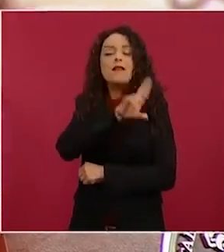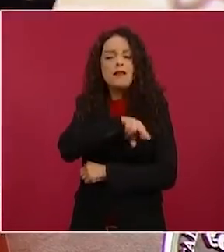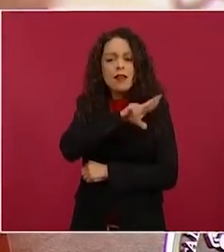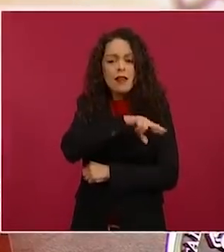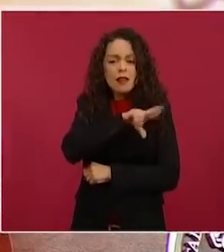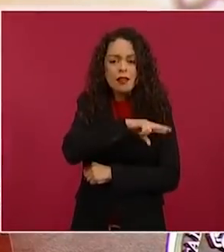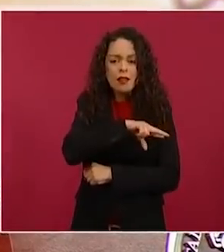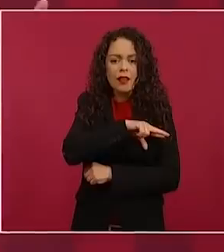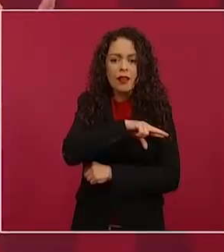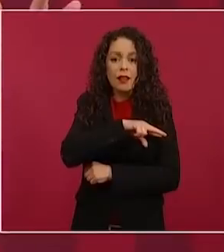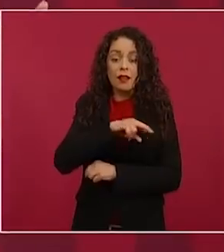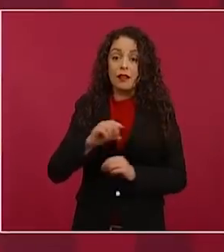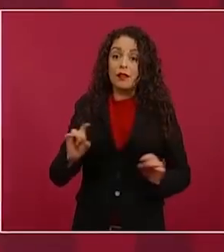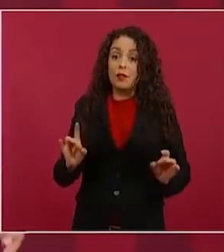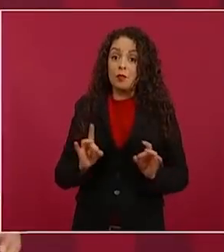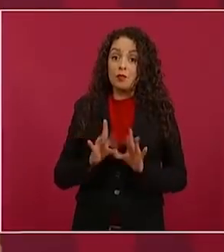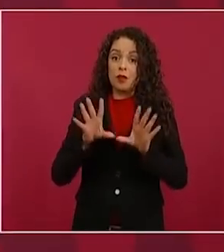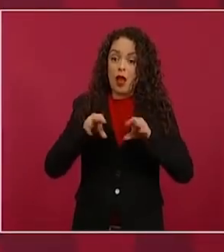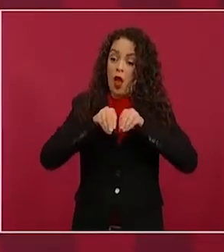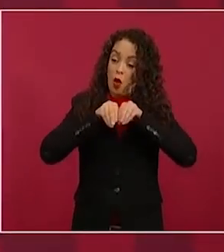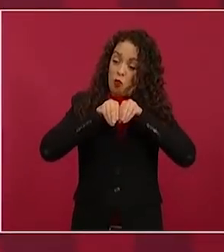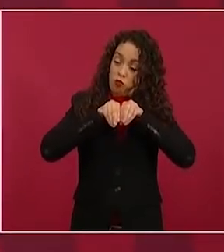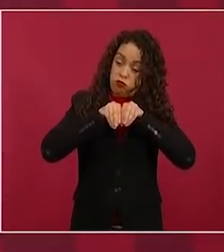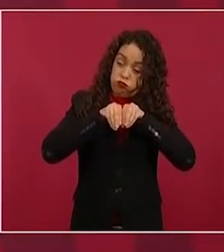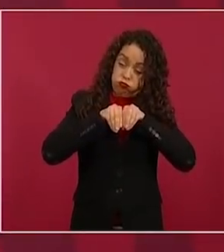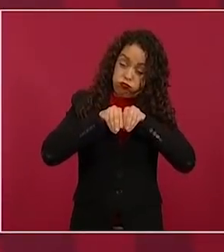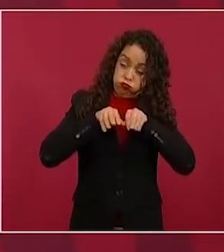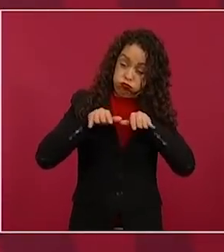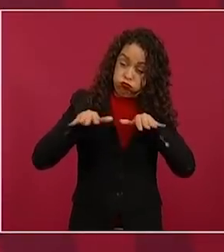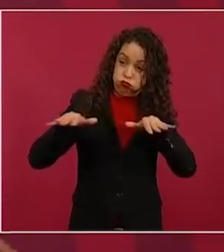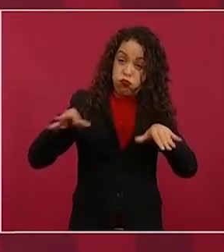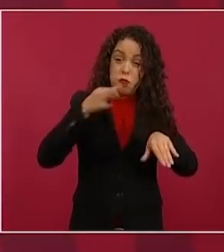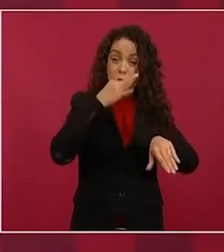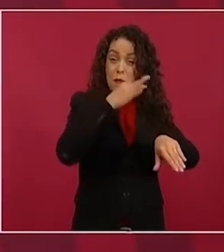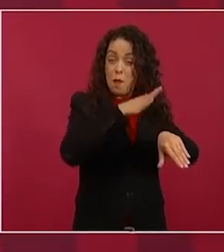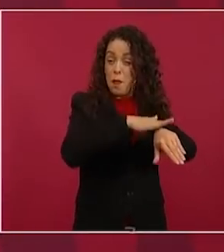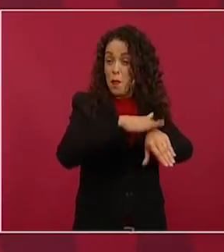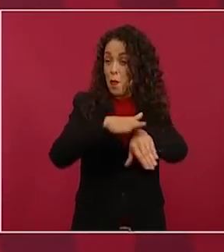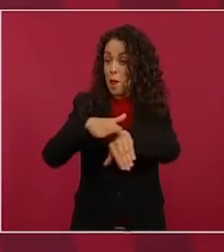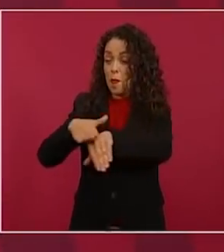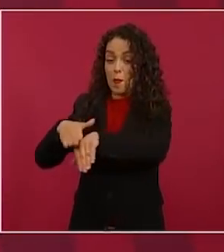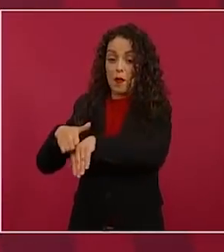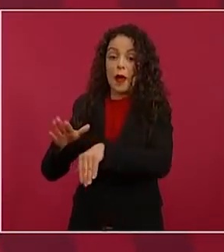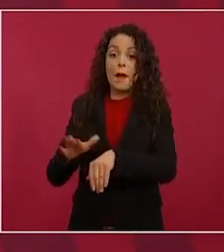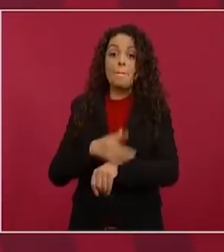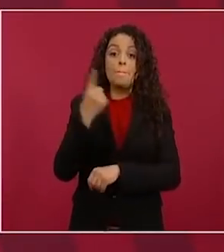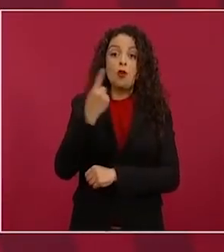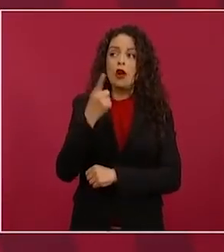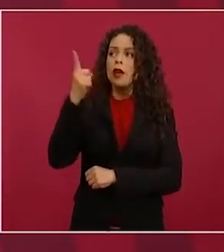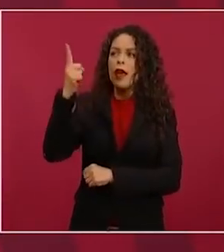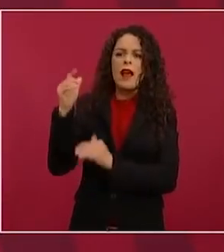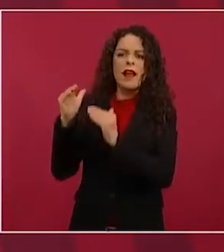el gran reportaje, porque la casa es